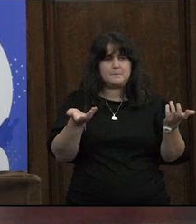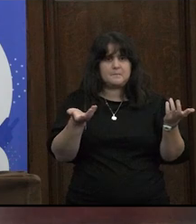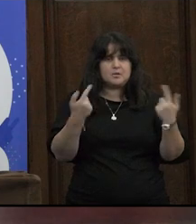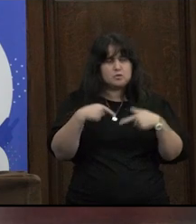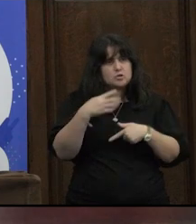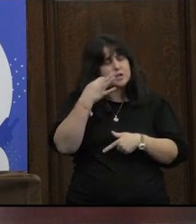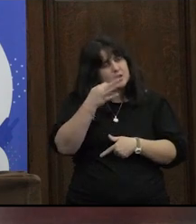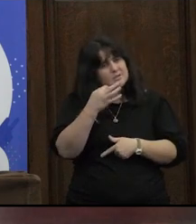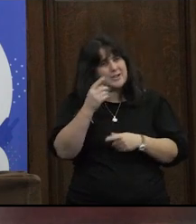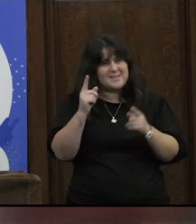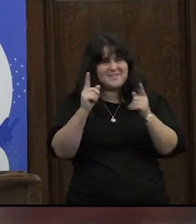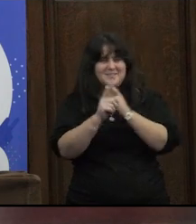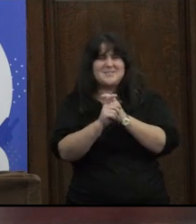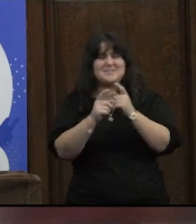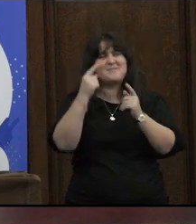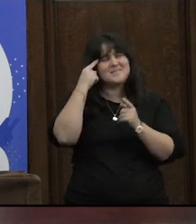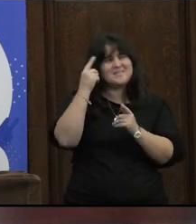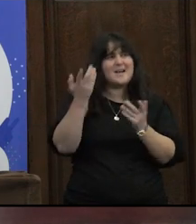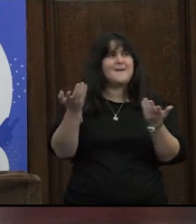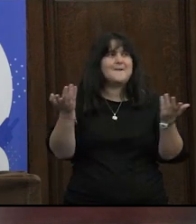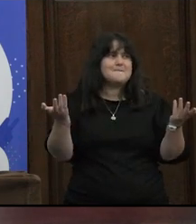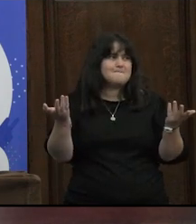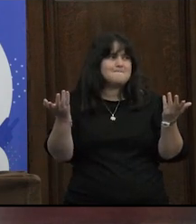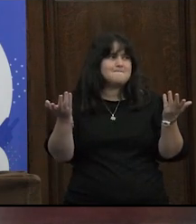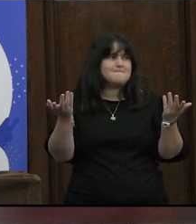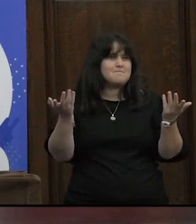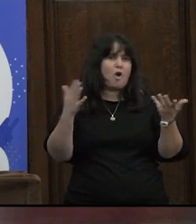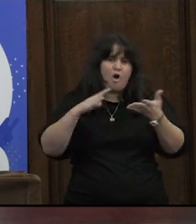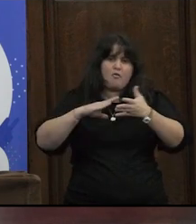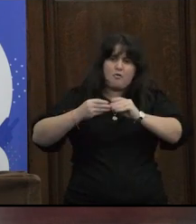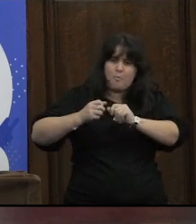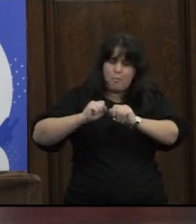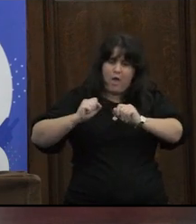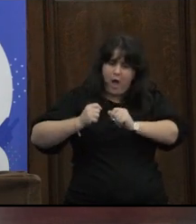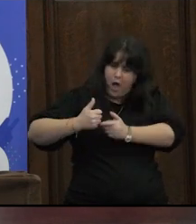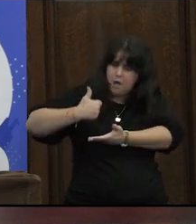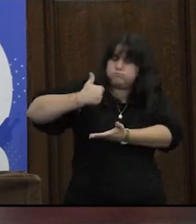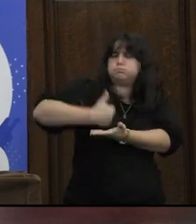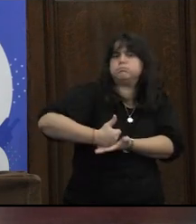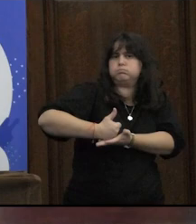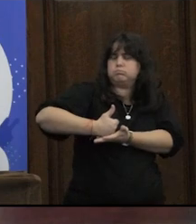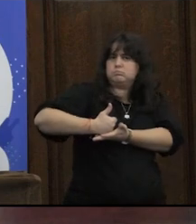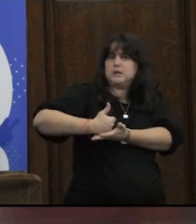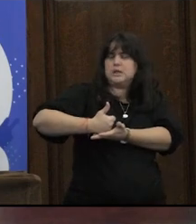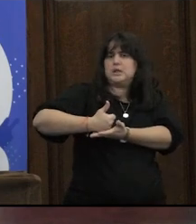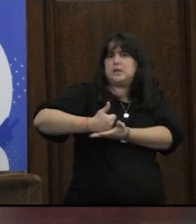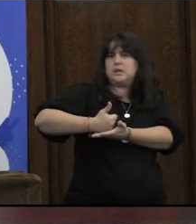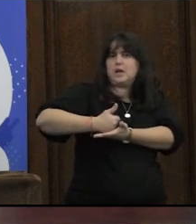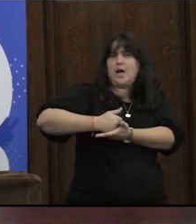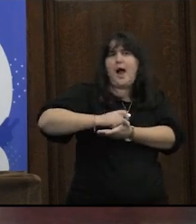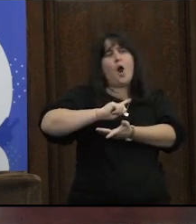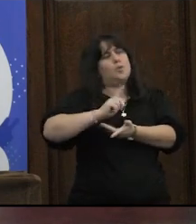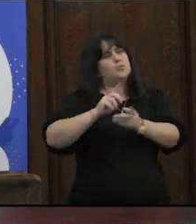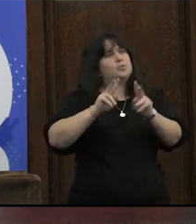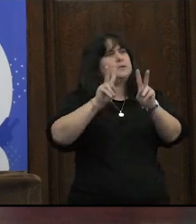me cuesta pensar en que hay modos de poder posicionarse más vinculado a